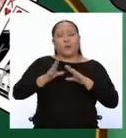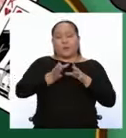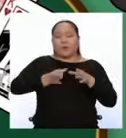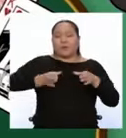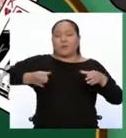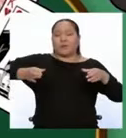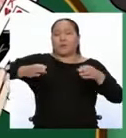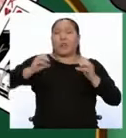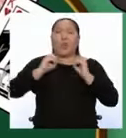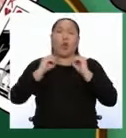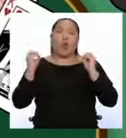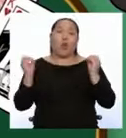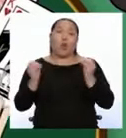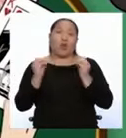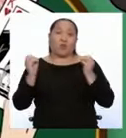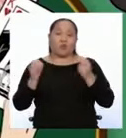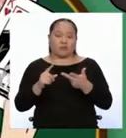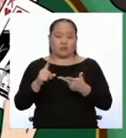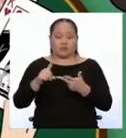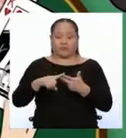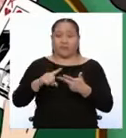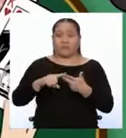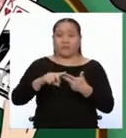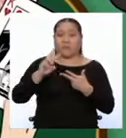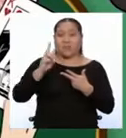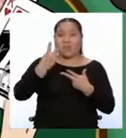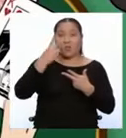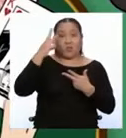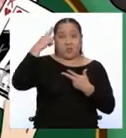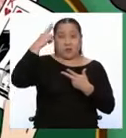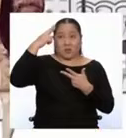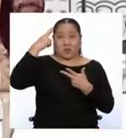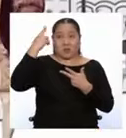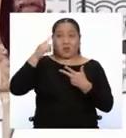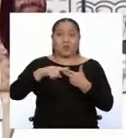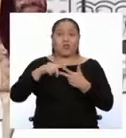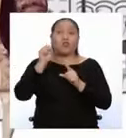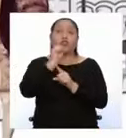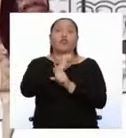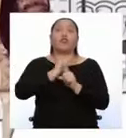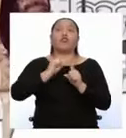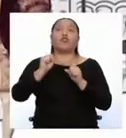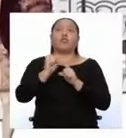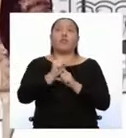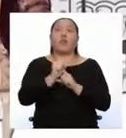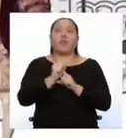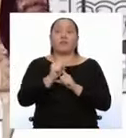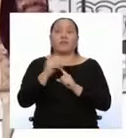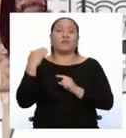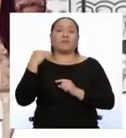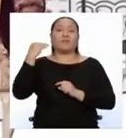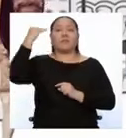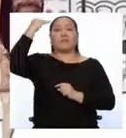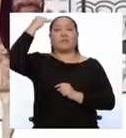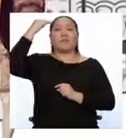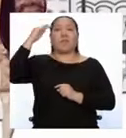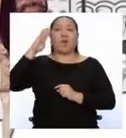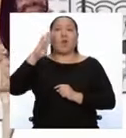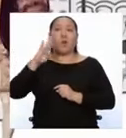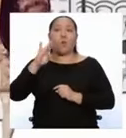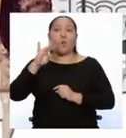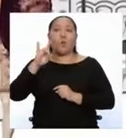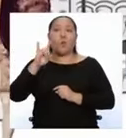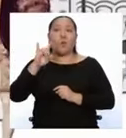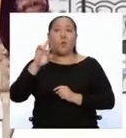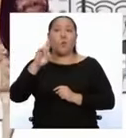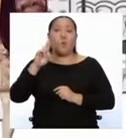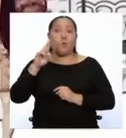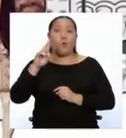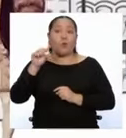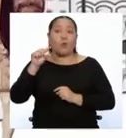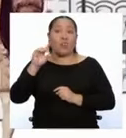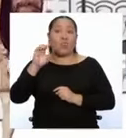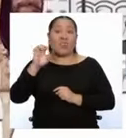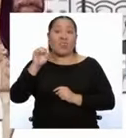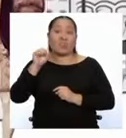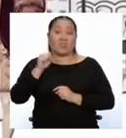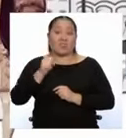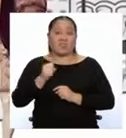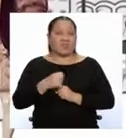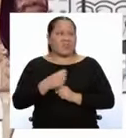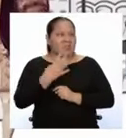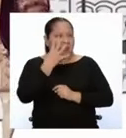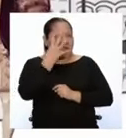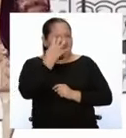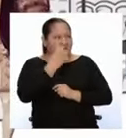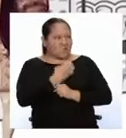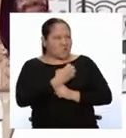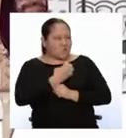La segunda causa de la revolución fue social. Aquí los burgueses estaban molestísimos con el rey porque le daban altos